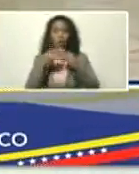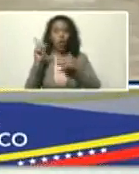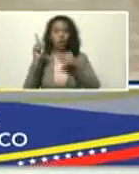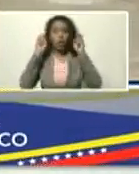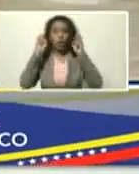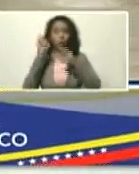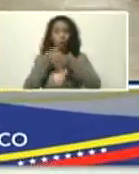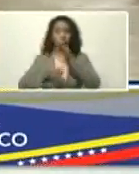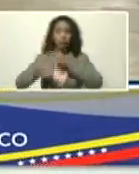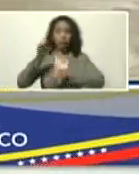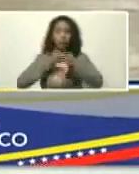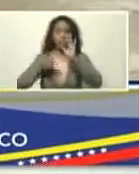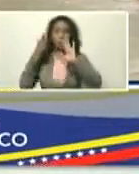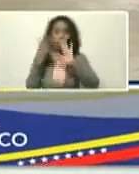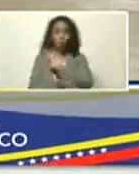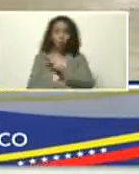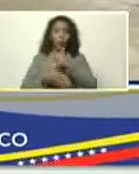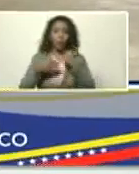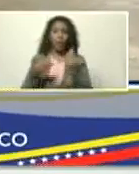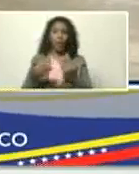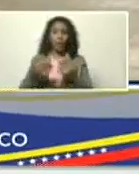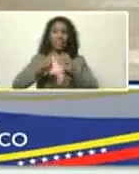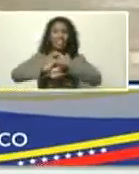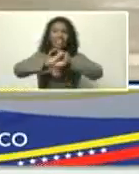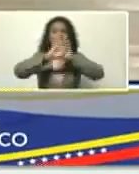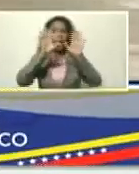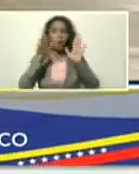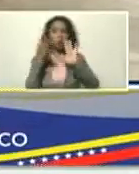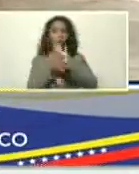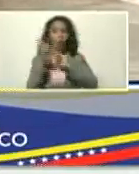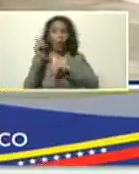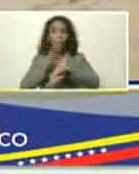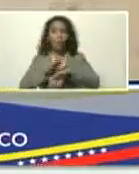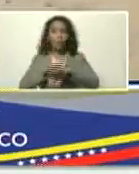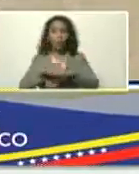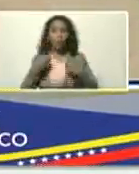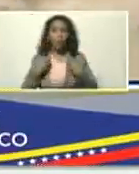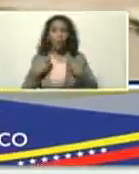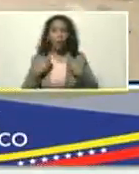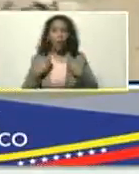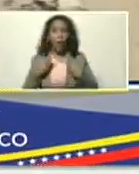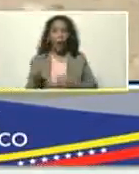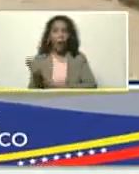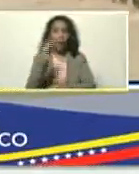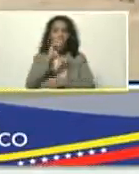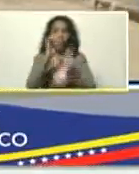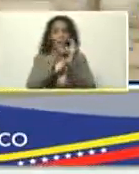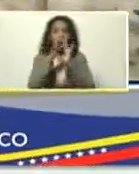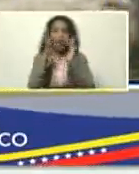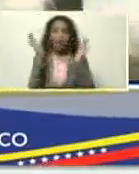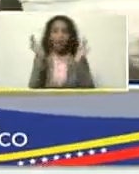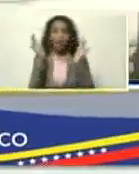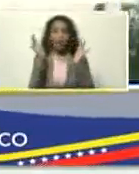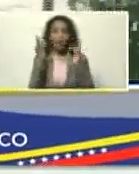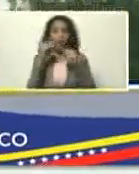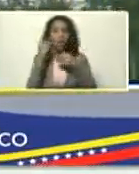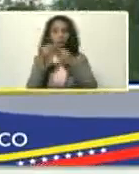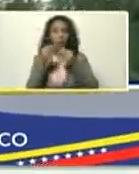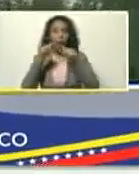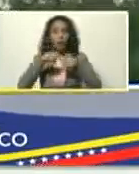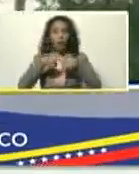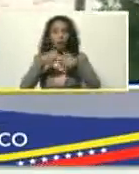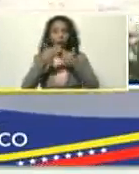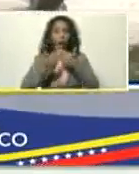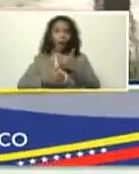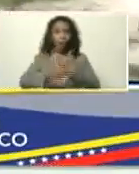temas, me hicieron un comentario, certero, sobre lo que hemos vivido, en el mes de abril, y las perspectivas, de aquí en